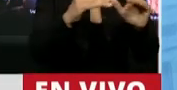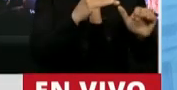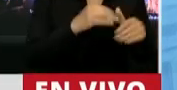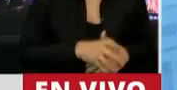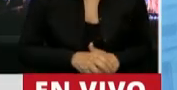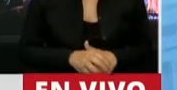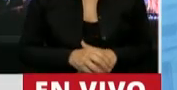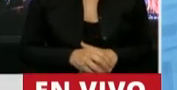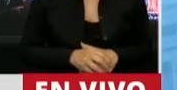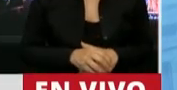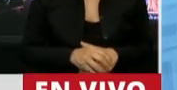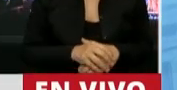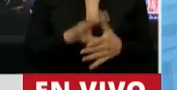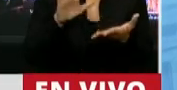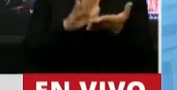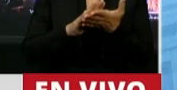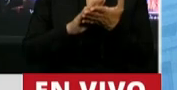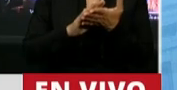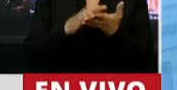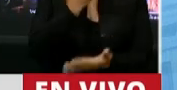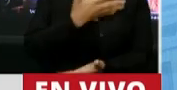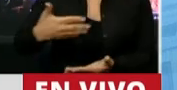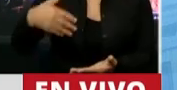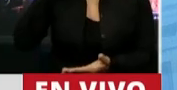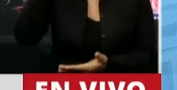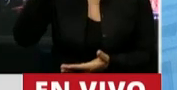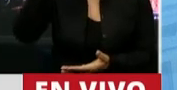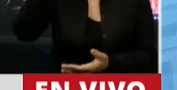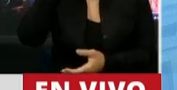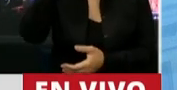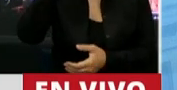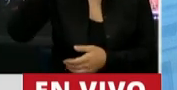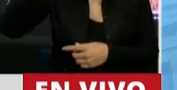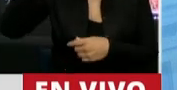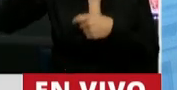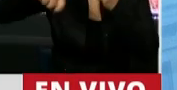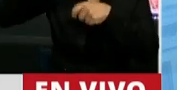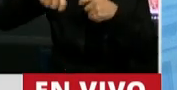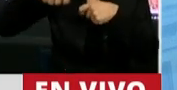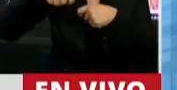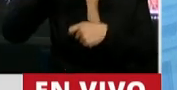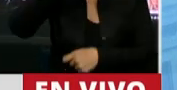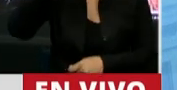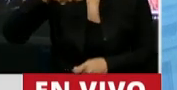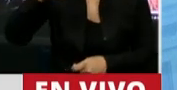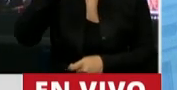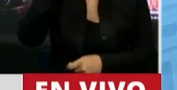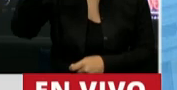respecto al gobernador de la provincia de Santiago del Estero, ejemplo, Gerardo Zamora,